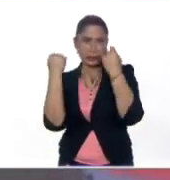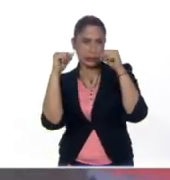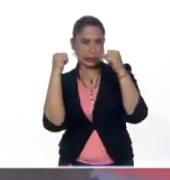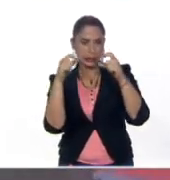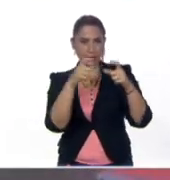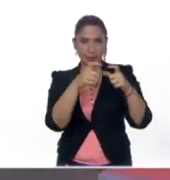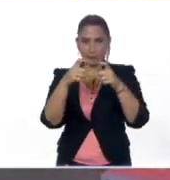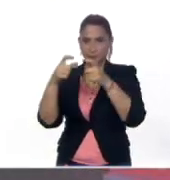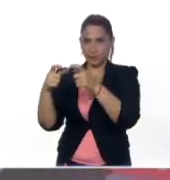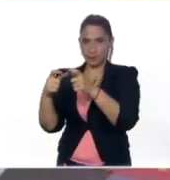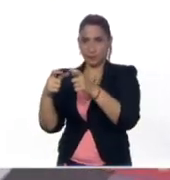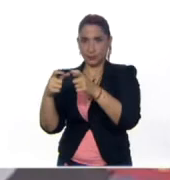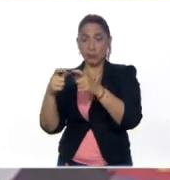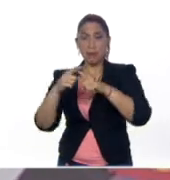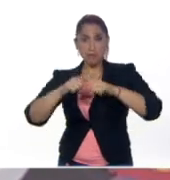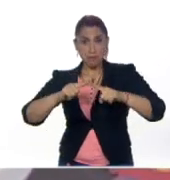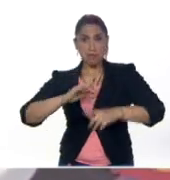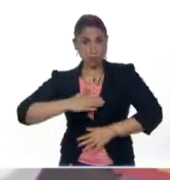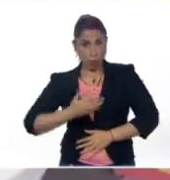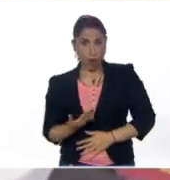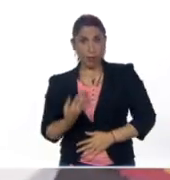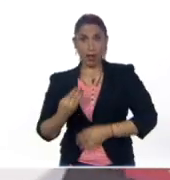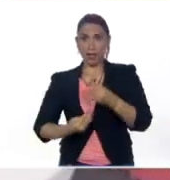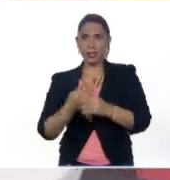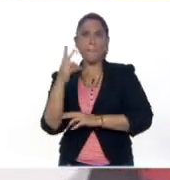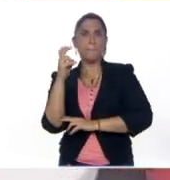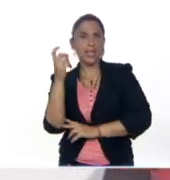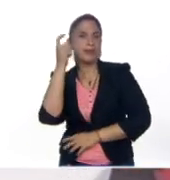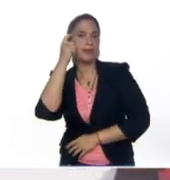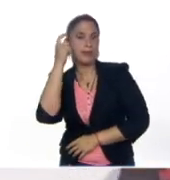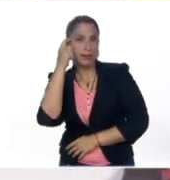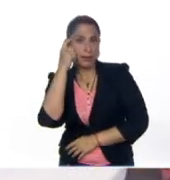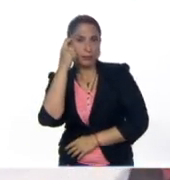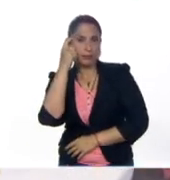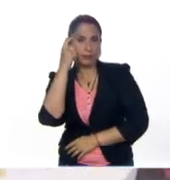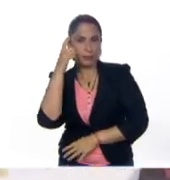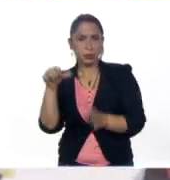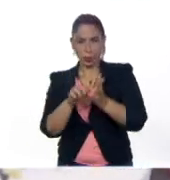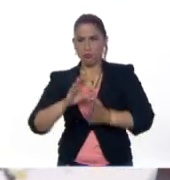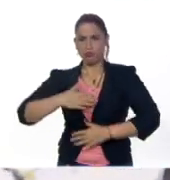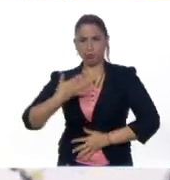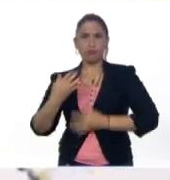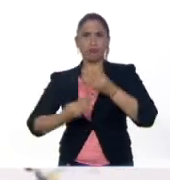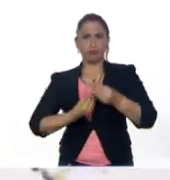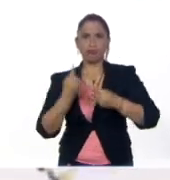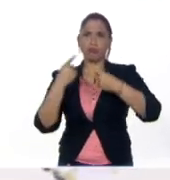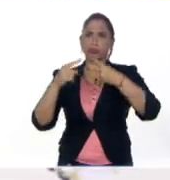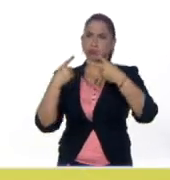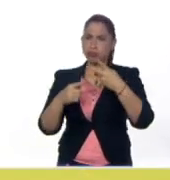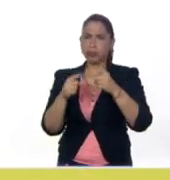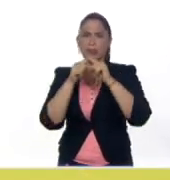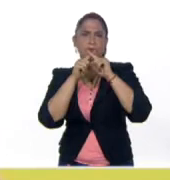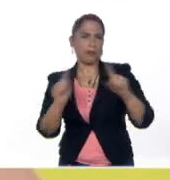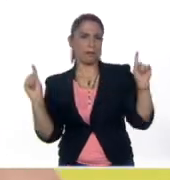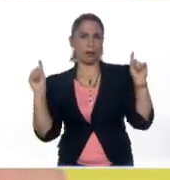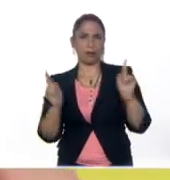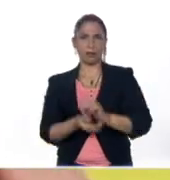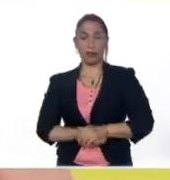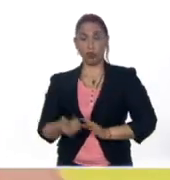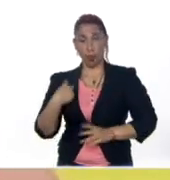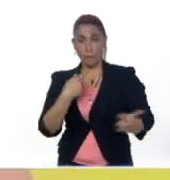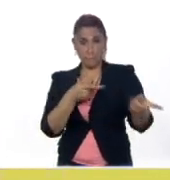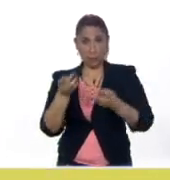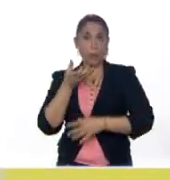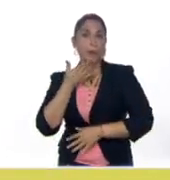tarjetas Para que lo puedan hacer los días viernes, que es ese día donde podemos hacer cosas un tanto diferentes Yo los